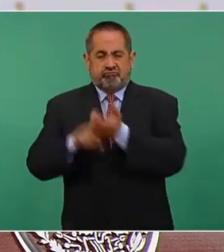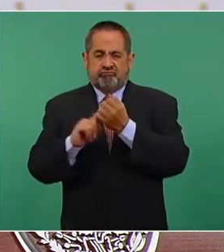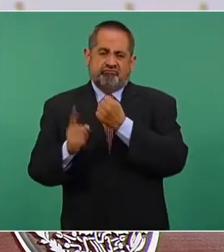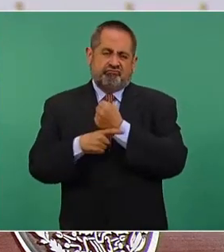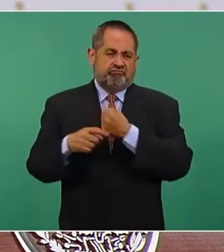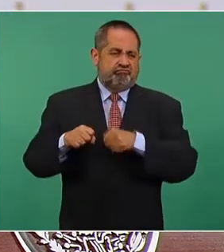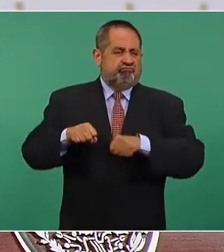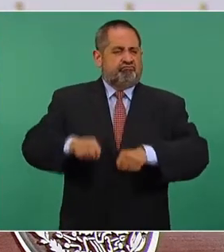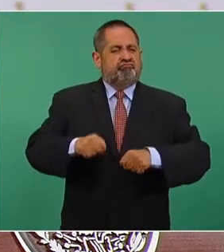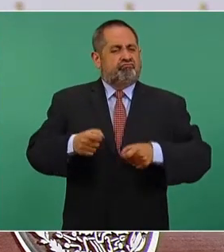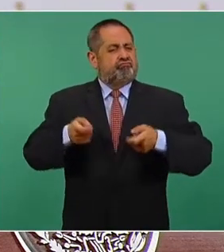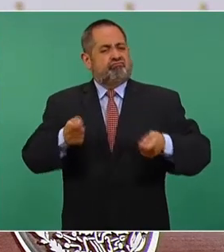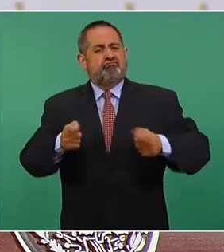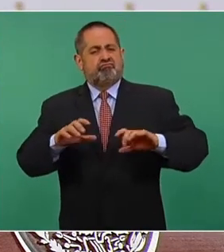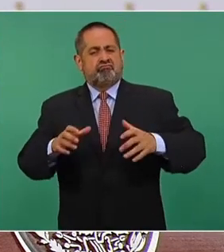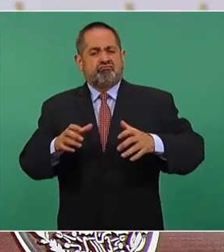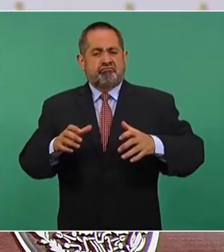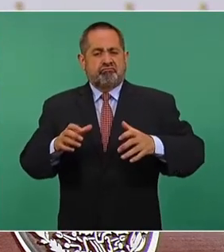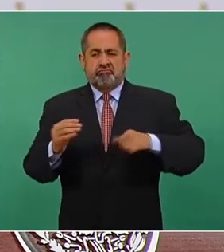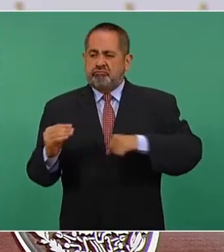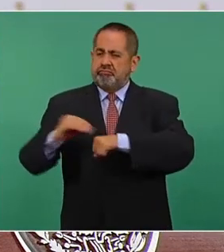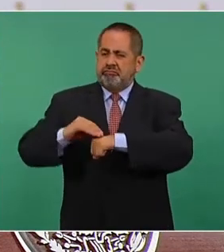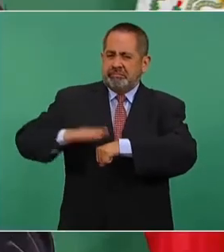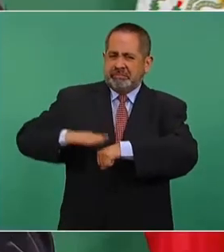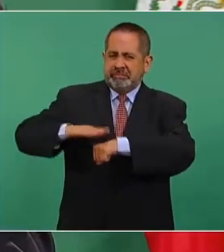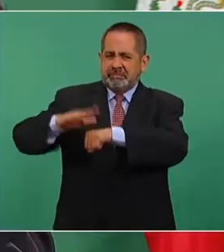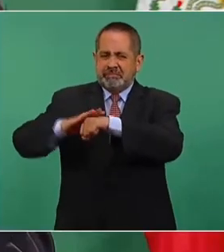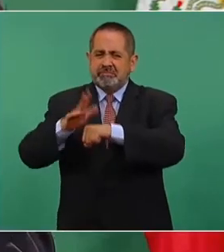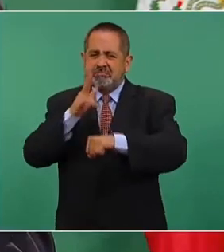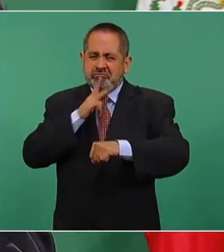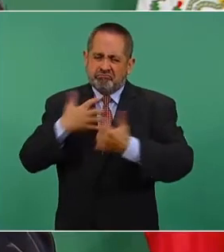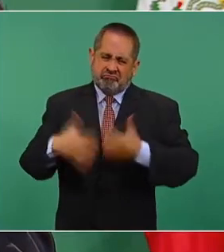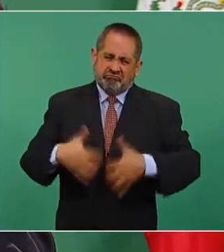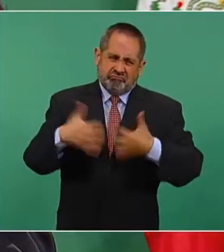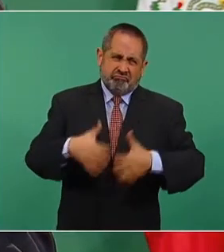aumentando la producción de petróleo.